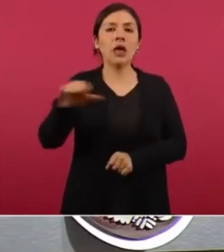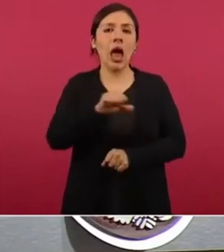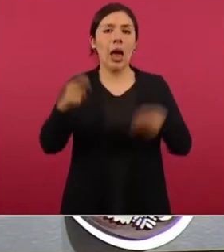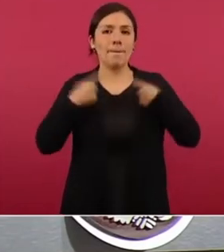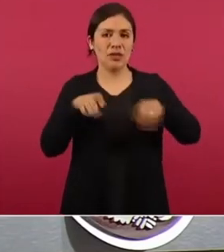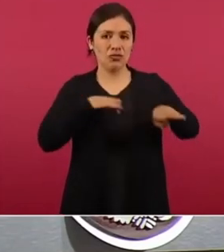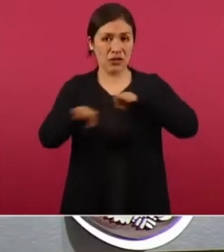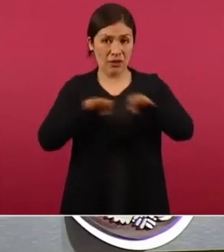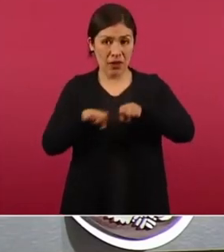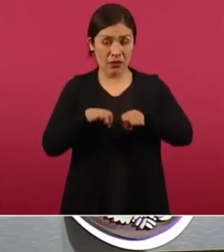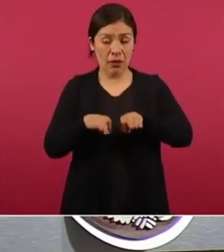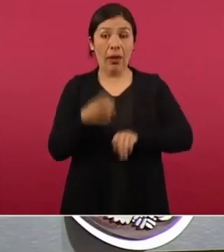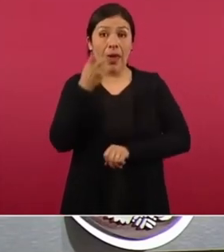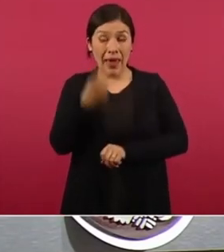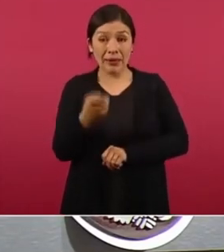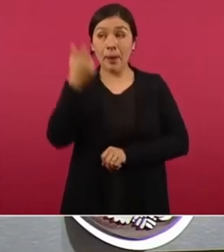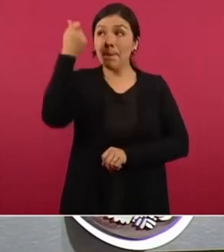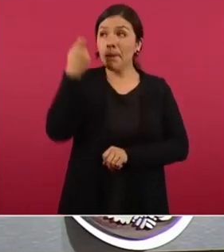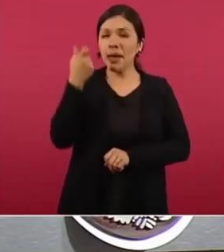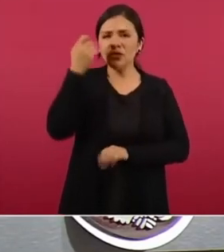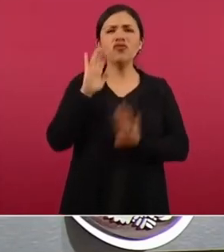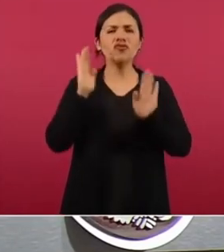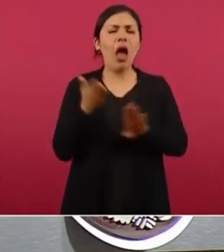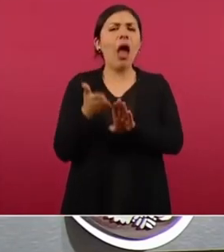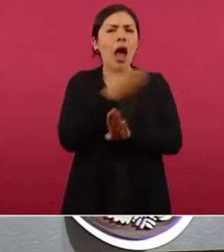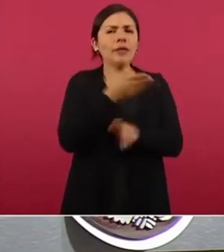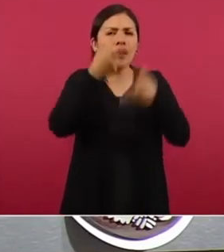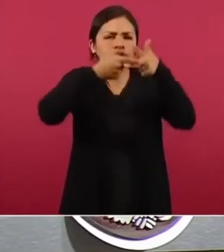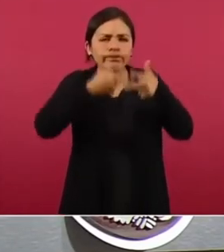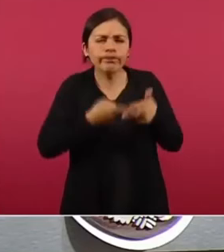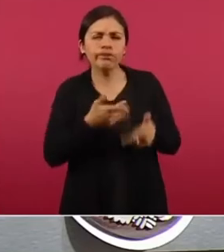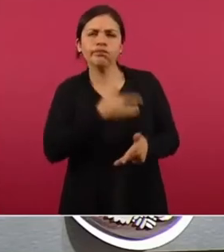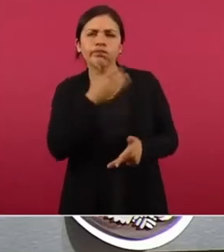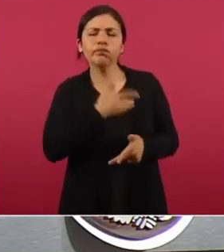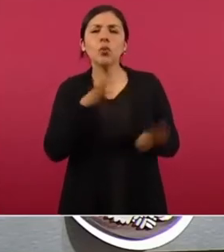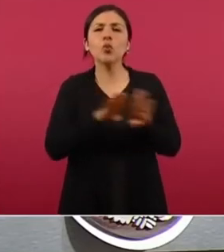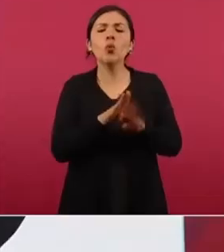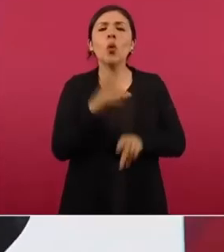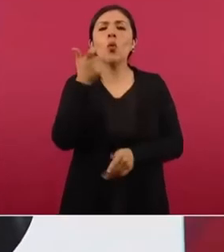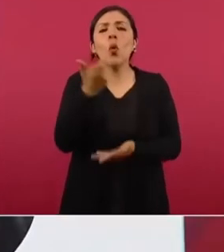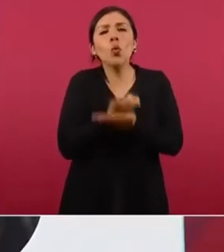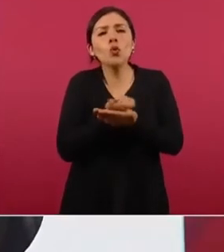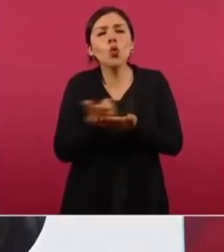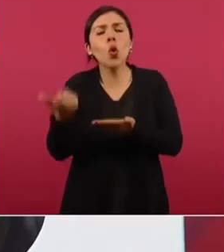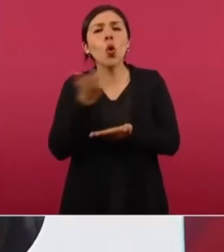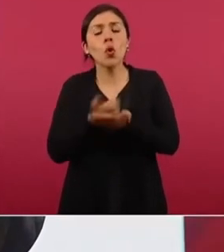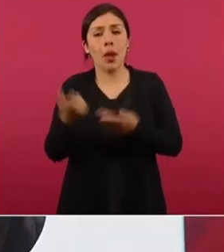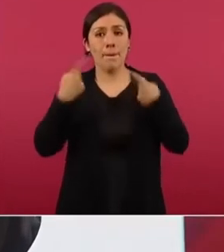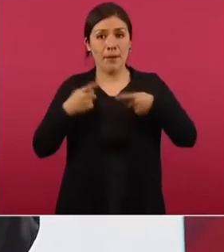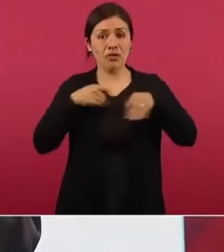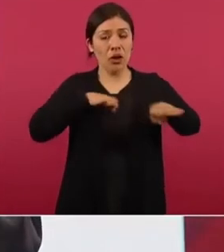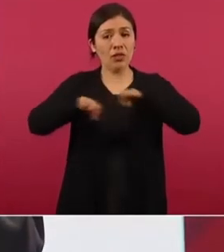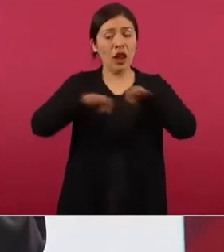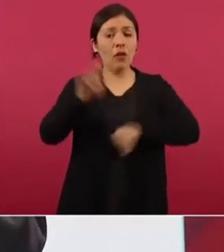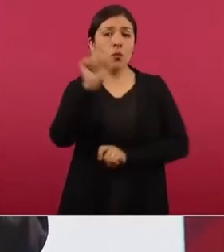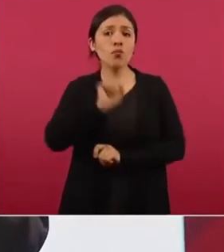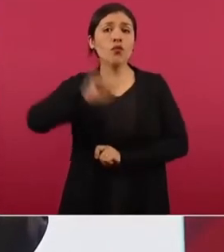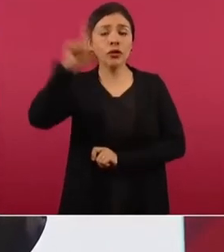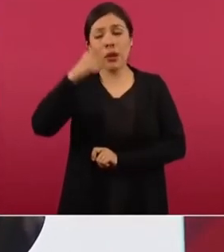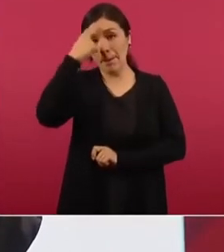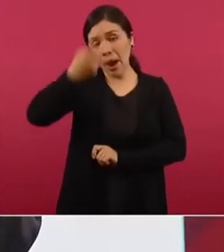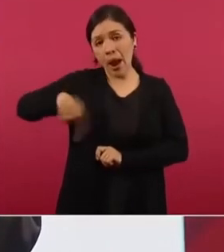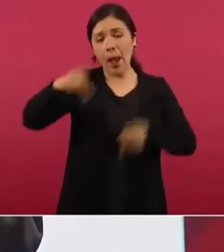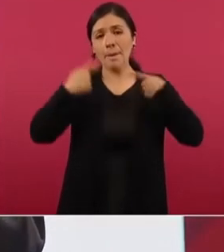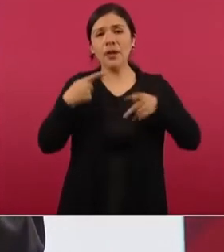pensión se calculó tomando en cuenta el salario mínimo profesional aplicable a